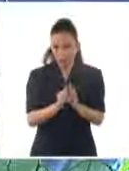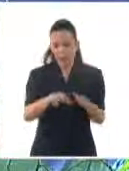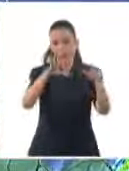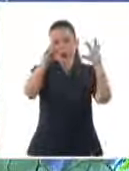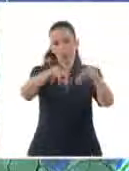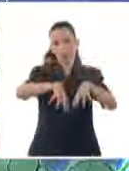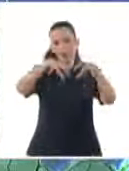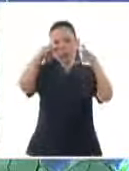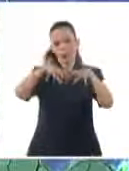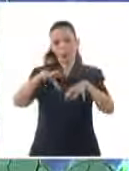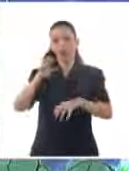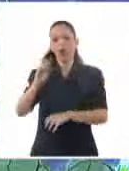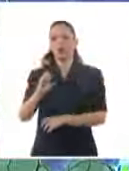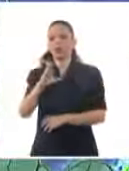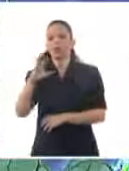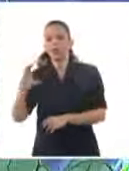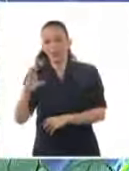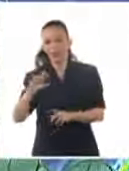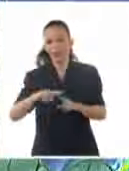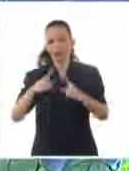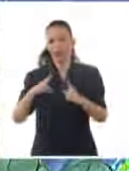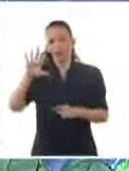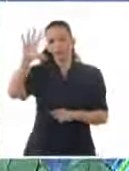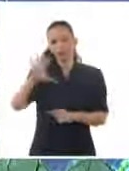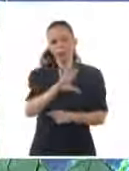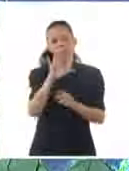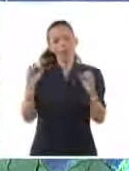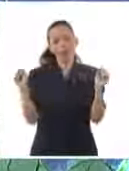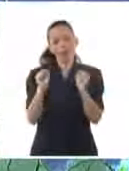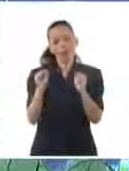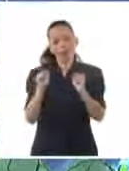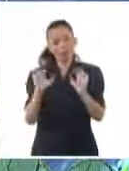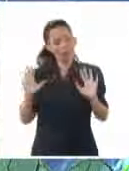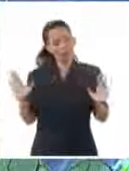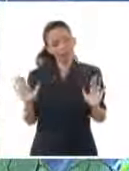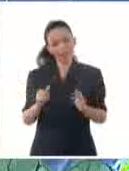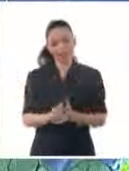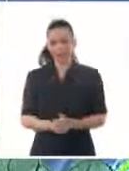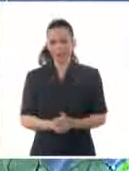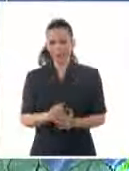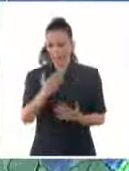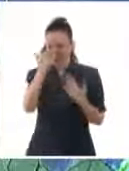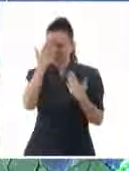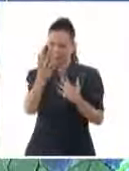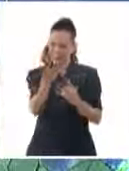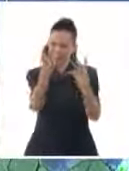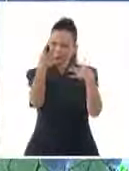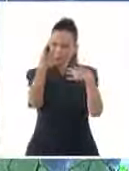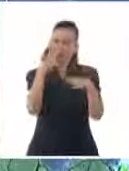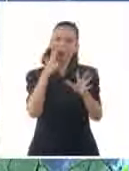región occidental con la cercanía de un nuevo frente frío. Hasta aquí el tiempo, gracias por la compañía, cuídese mucho y tenga buen día.